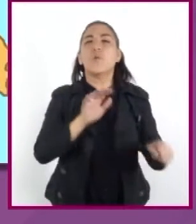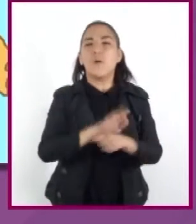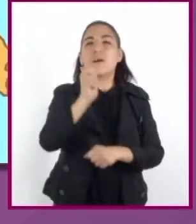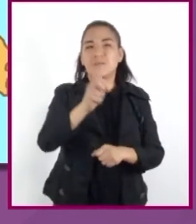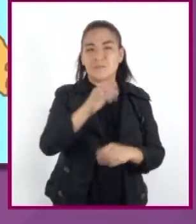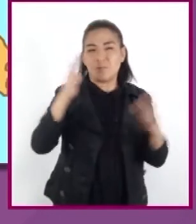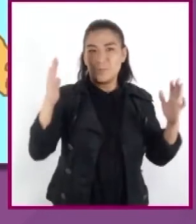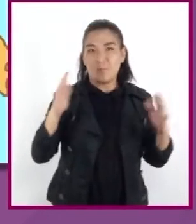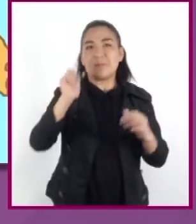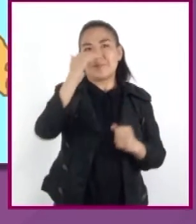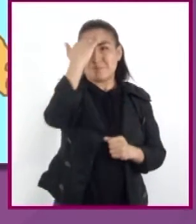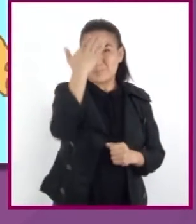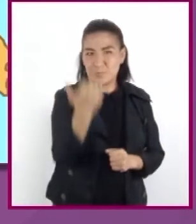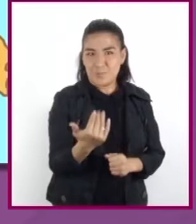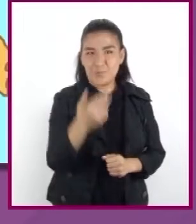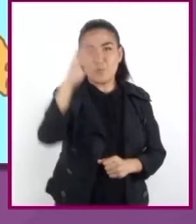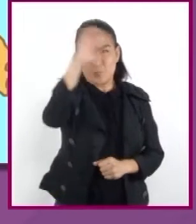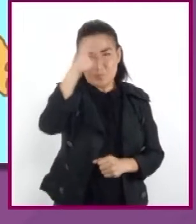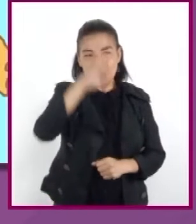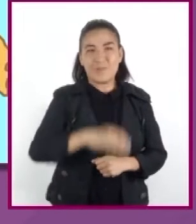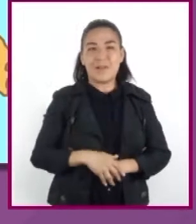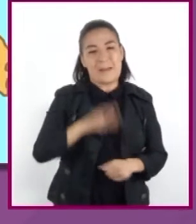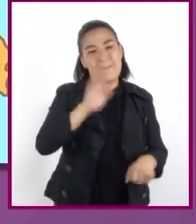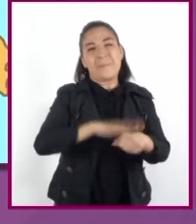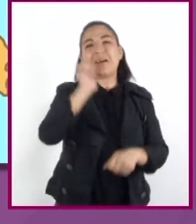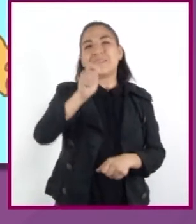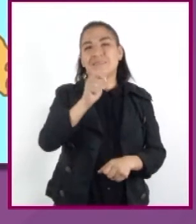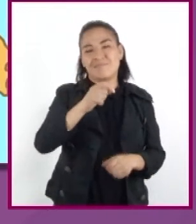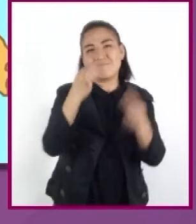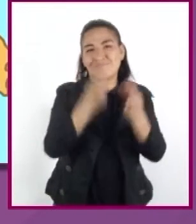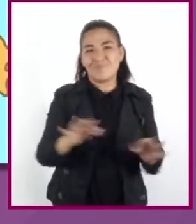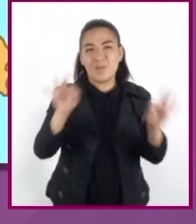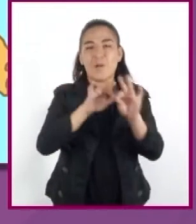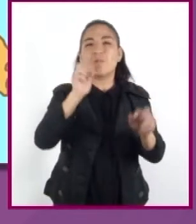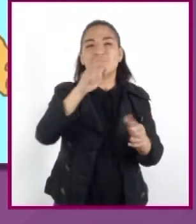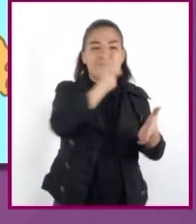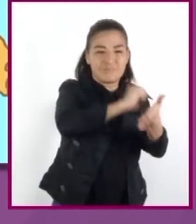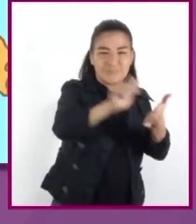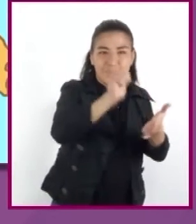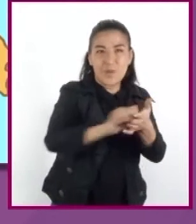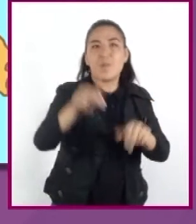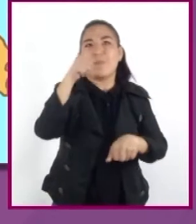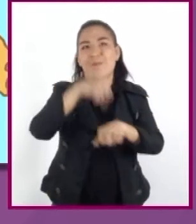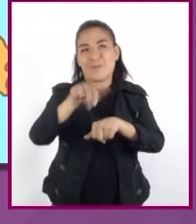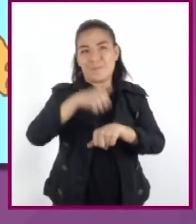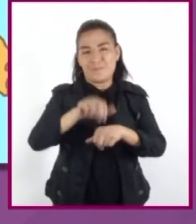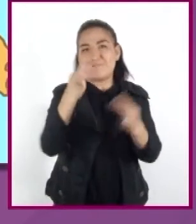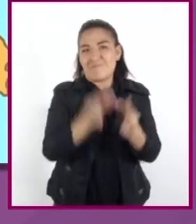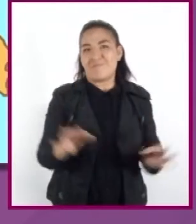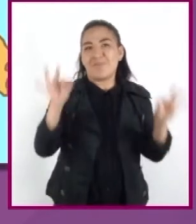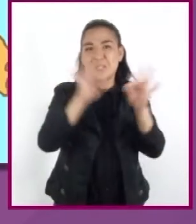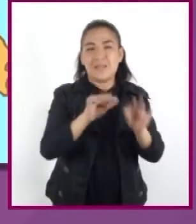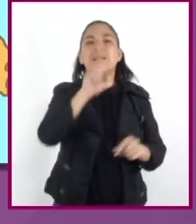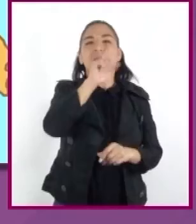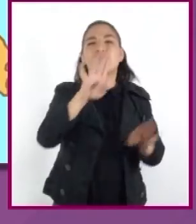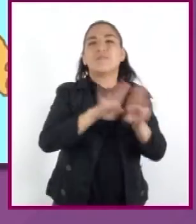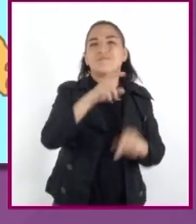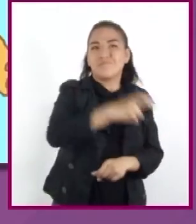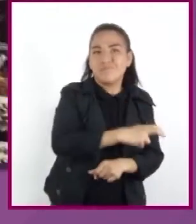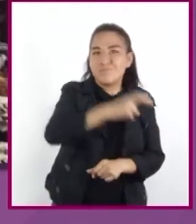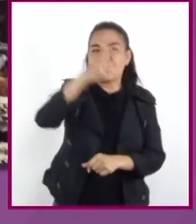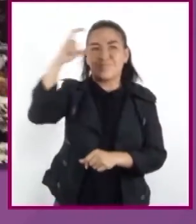cultura Maya, notable por su desarrollo en su sistema de escritura y numeración, así como en astronomía.